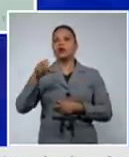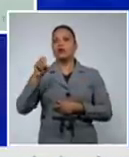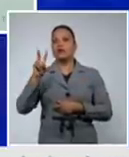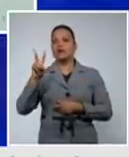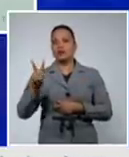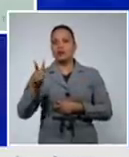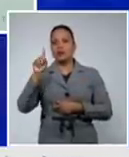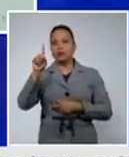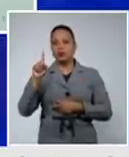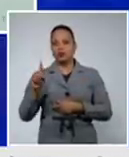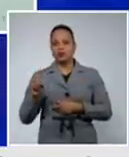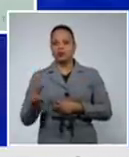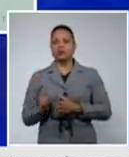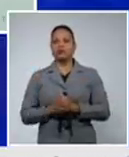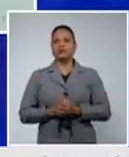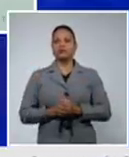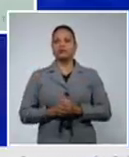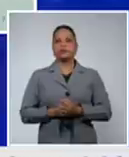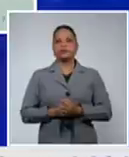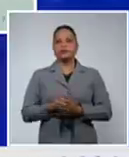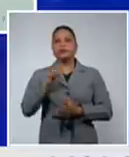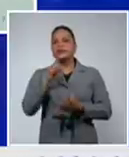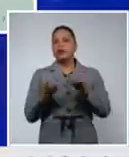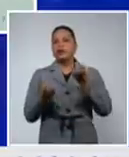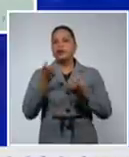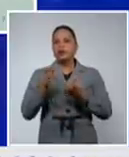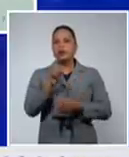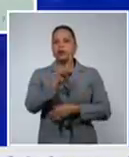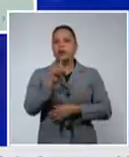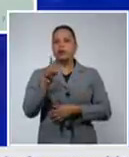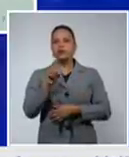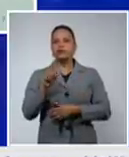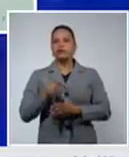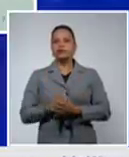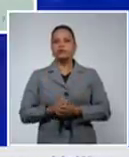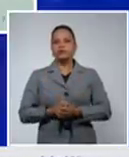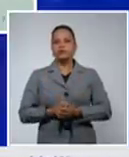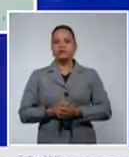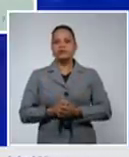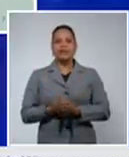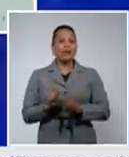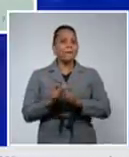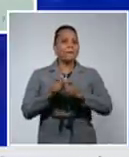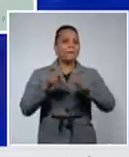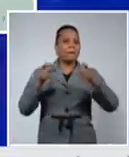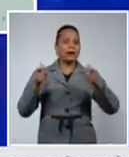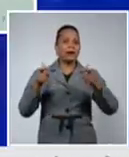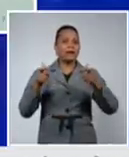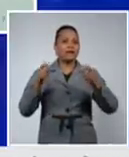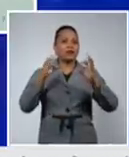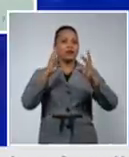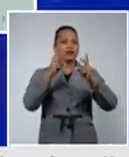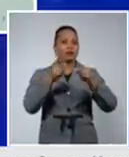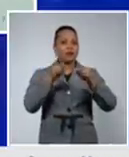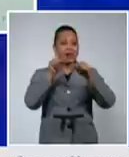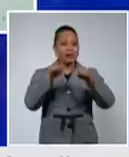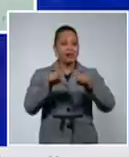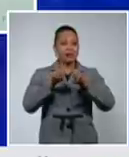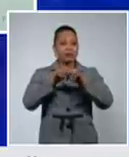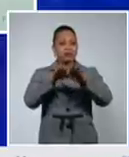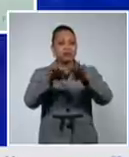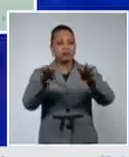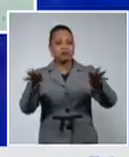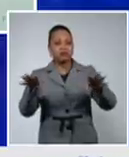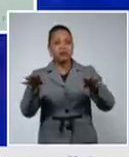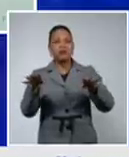11 casos autóctonos ayer el mayor número que es donde tienen la transmisión importante en el